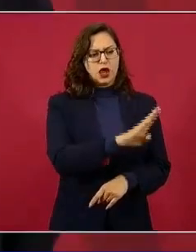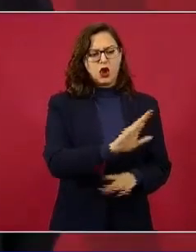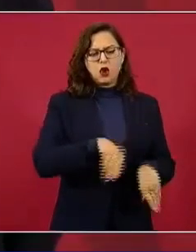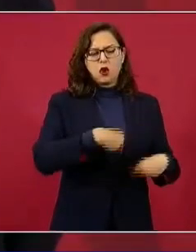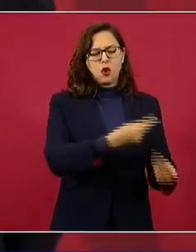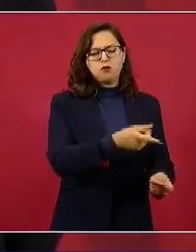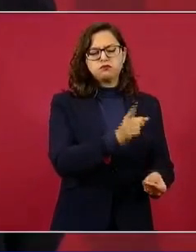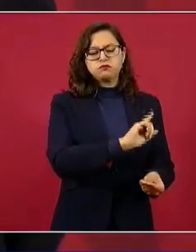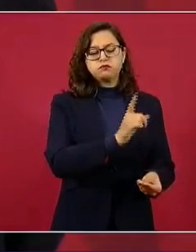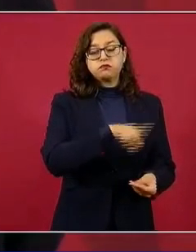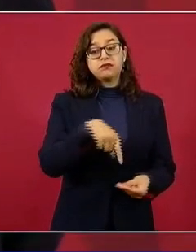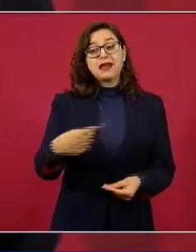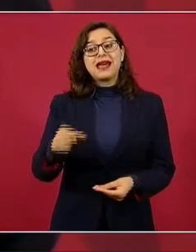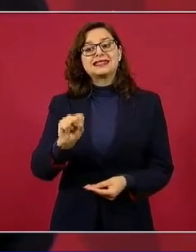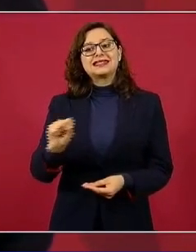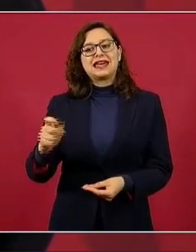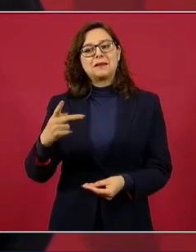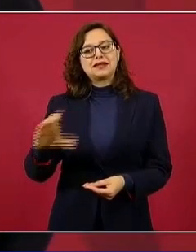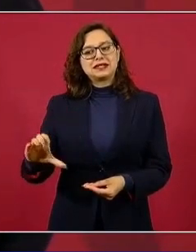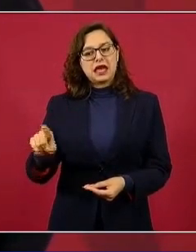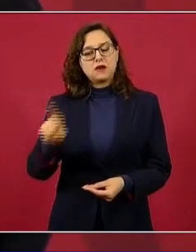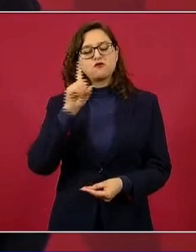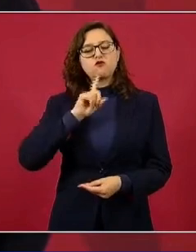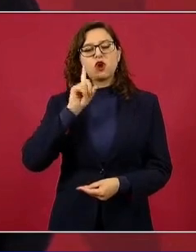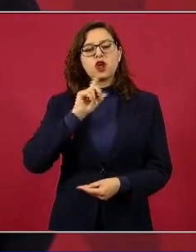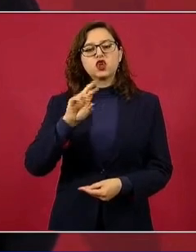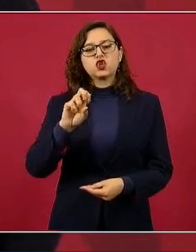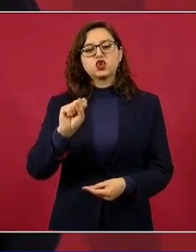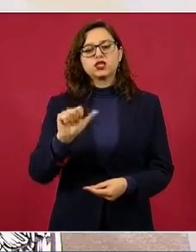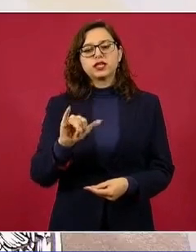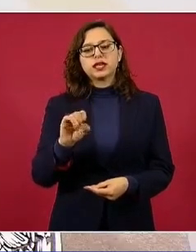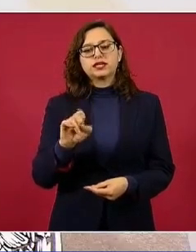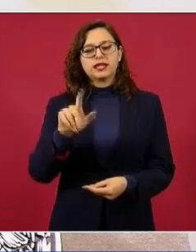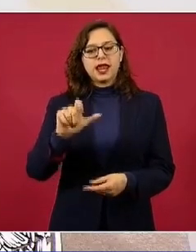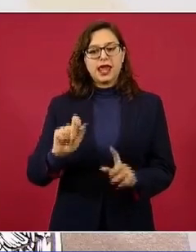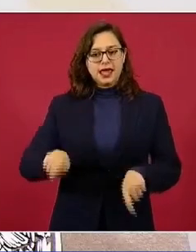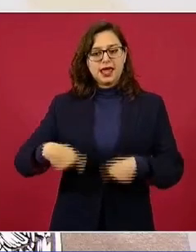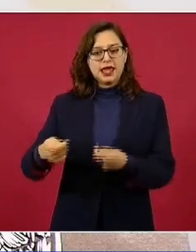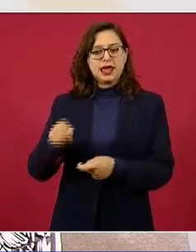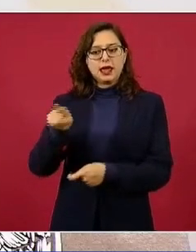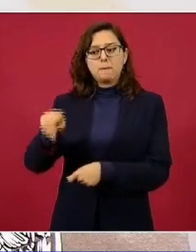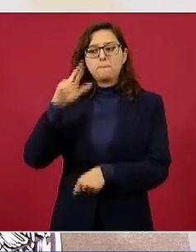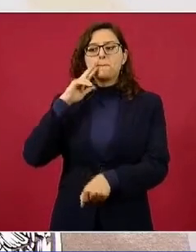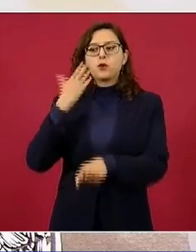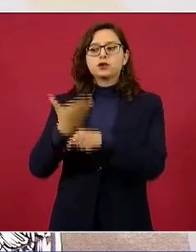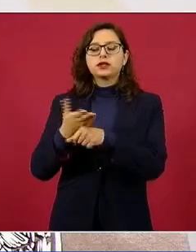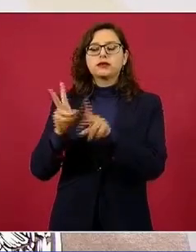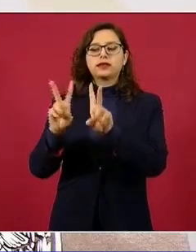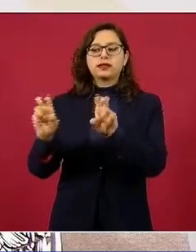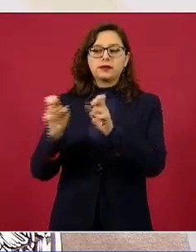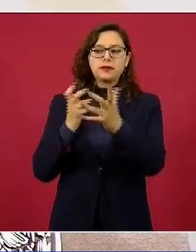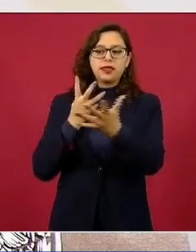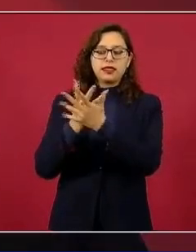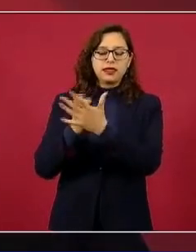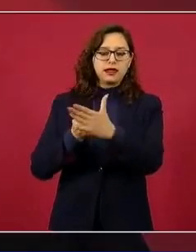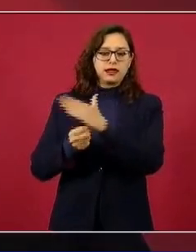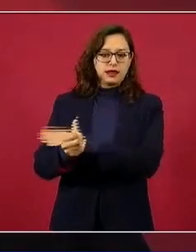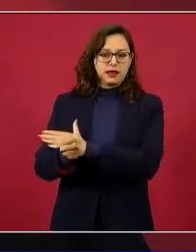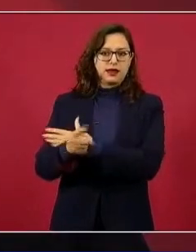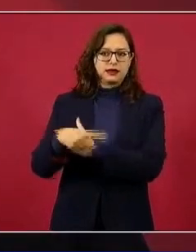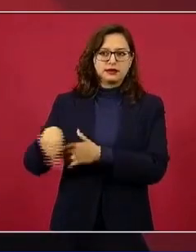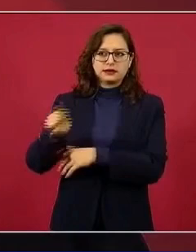Rodríguez, que es la que tiene a su cargo los penales, las cárceles, y